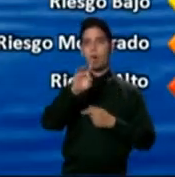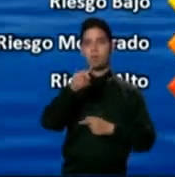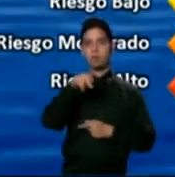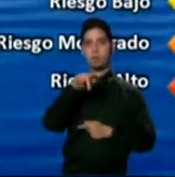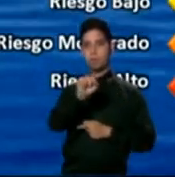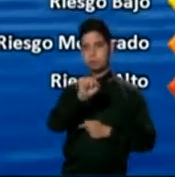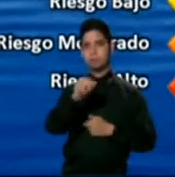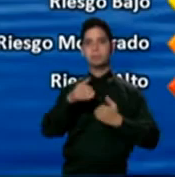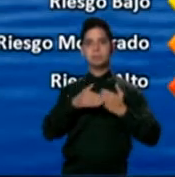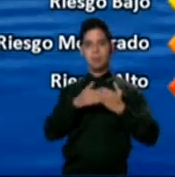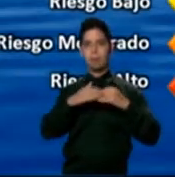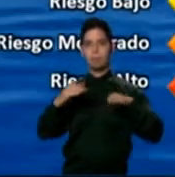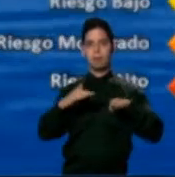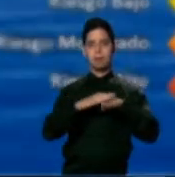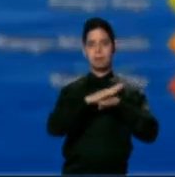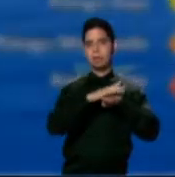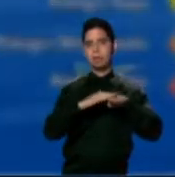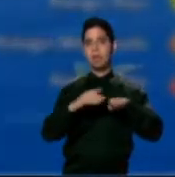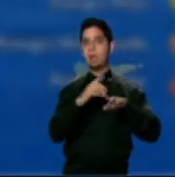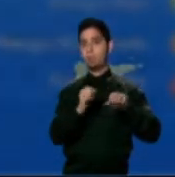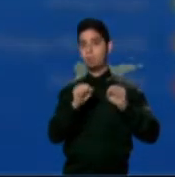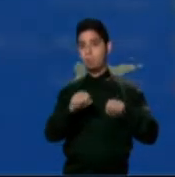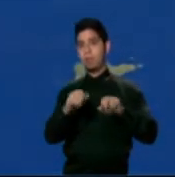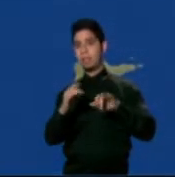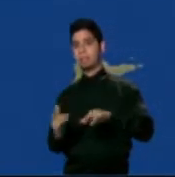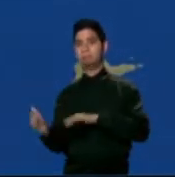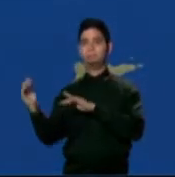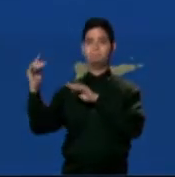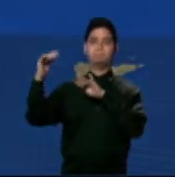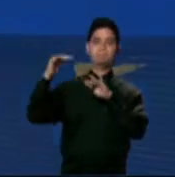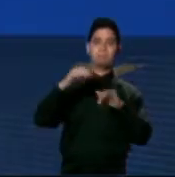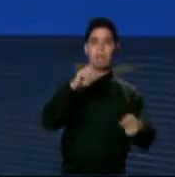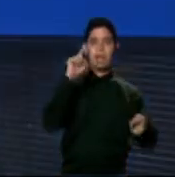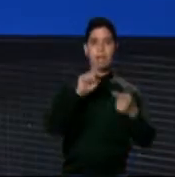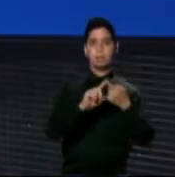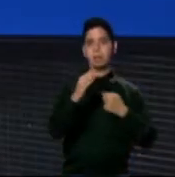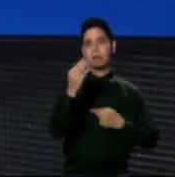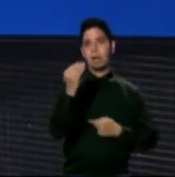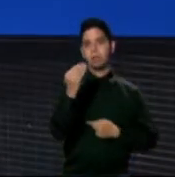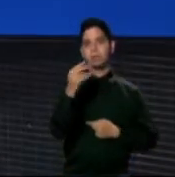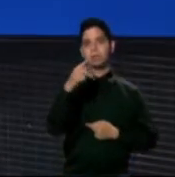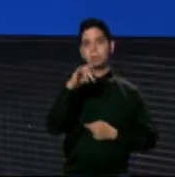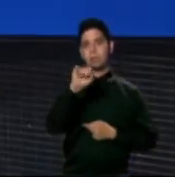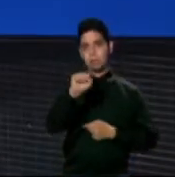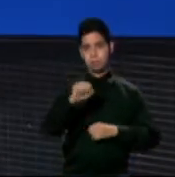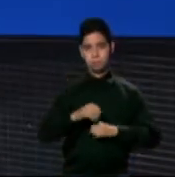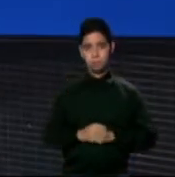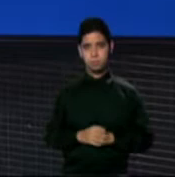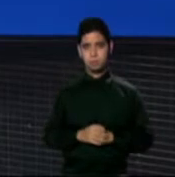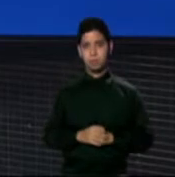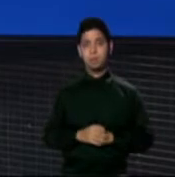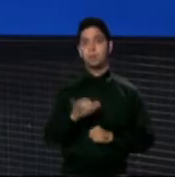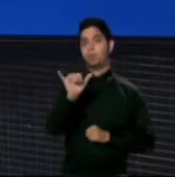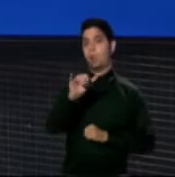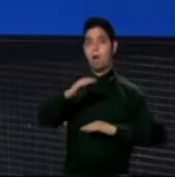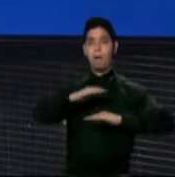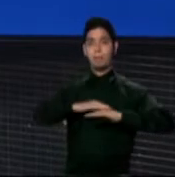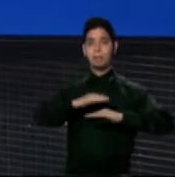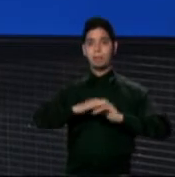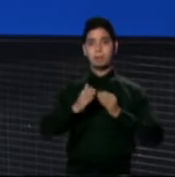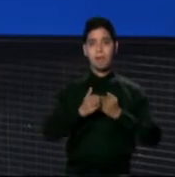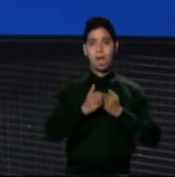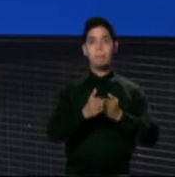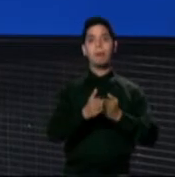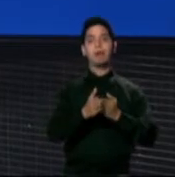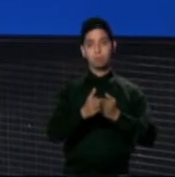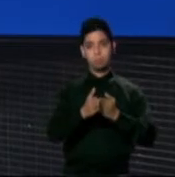costa y rompen en la orilla con hasta 14 pies de altura. Advertencia de fuerte resaca, advertencia para los operadores de pequeñas